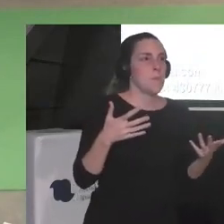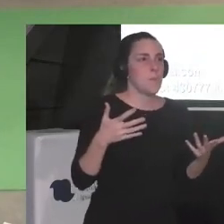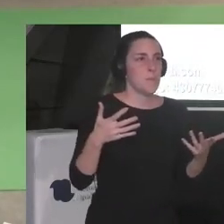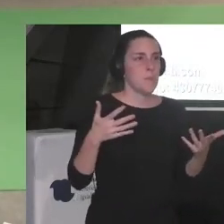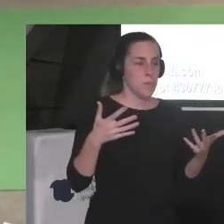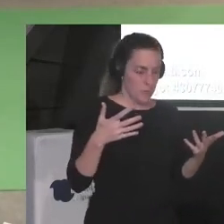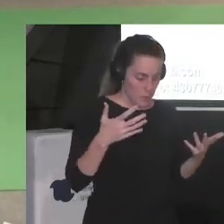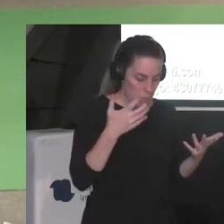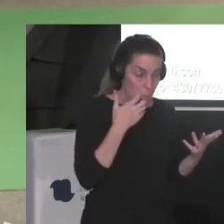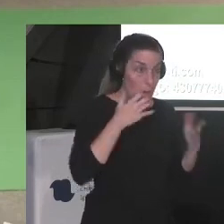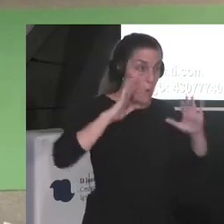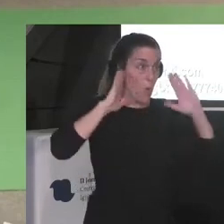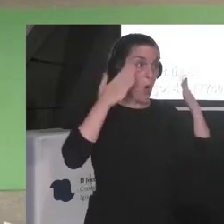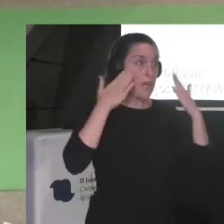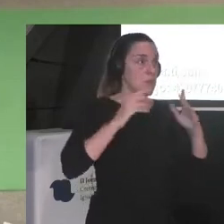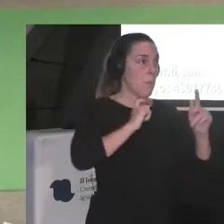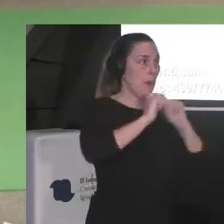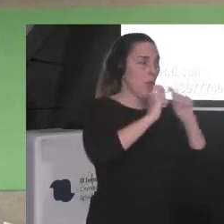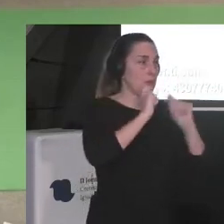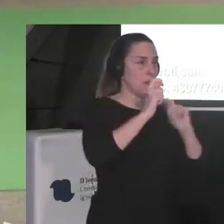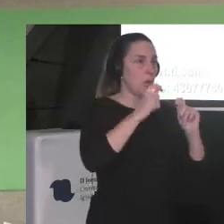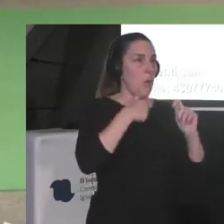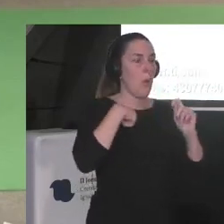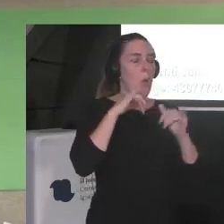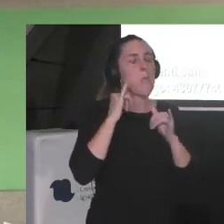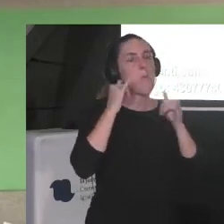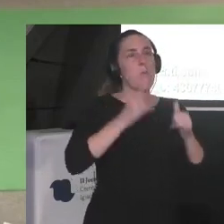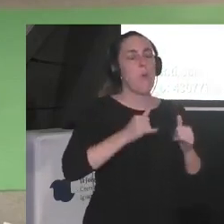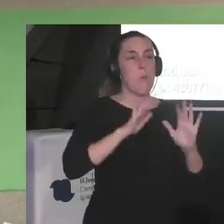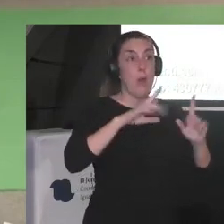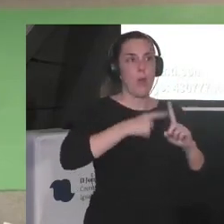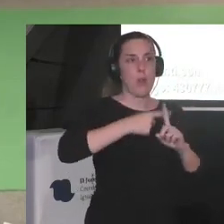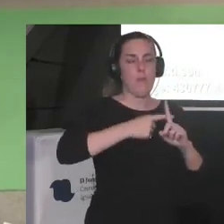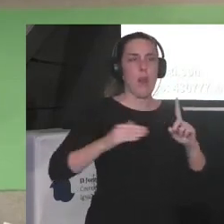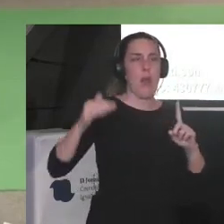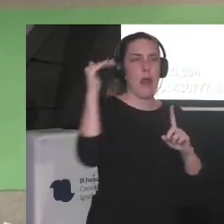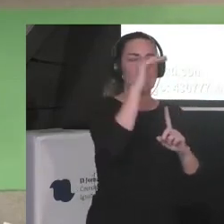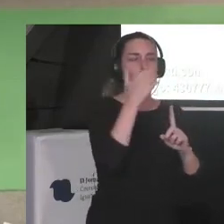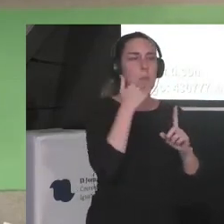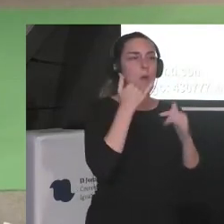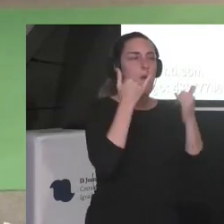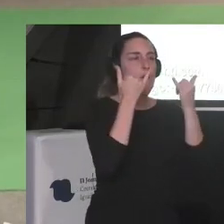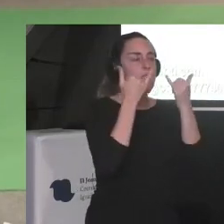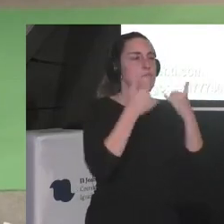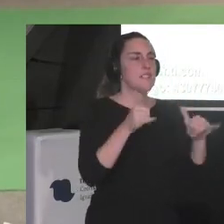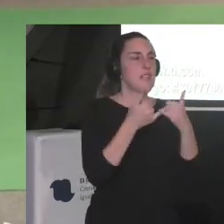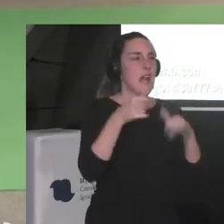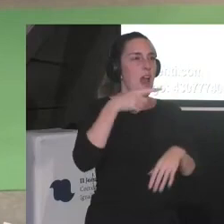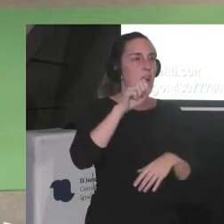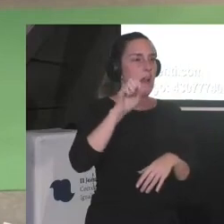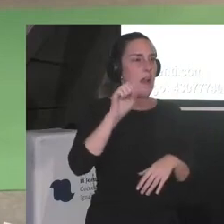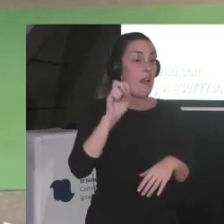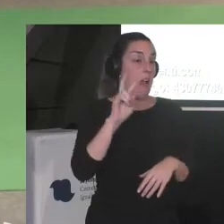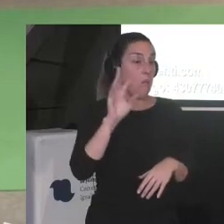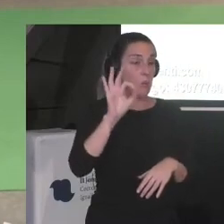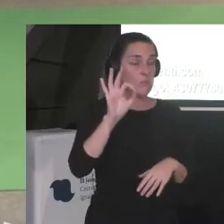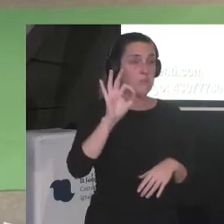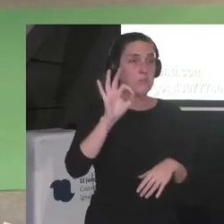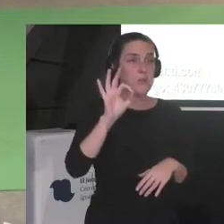en congresos periodísticos de alto nivel tipo el Festival Gabo por ejemplo que me han invitado